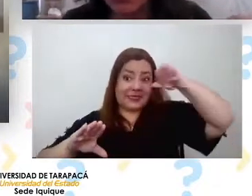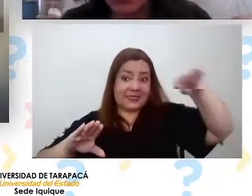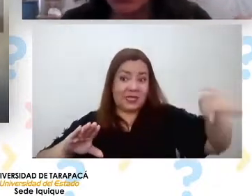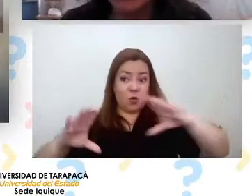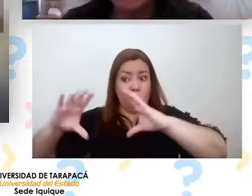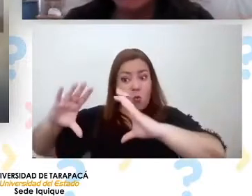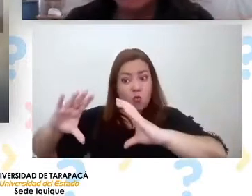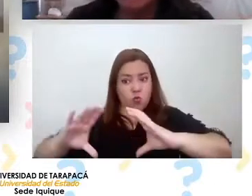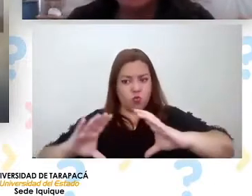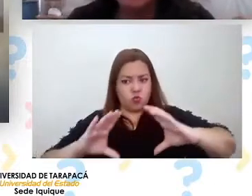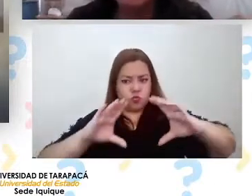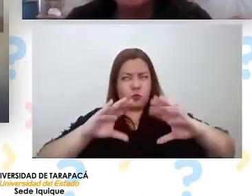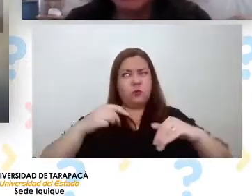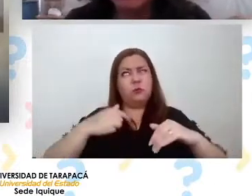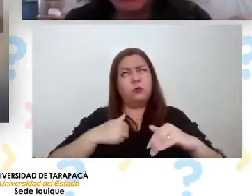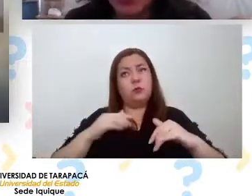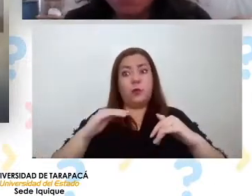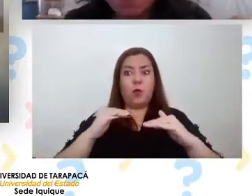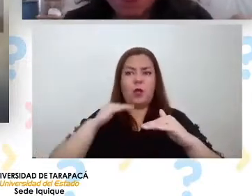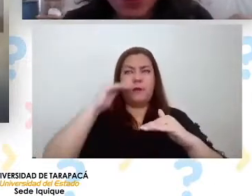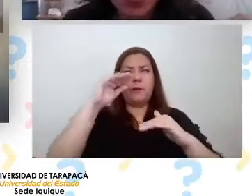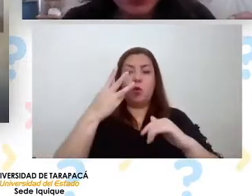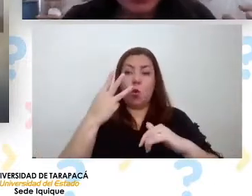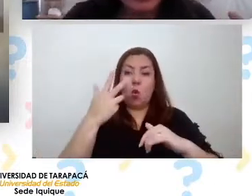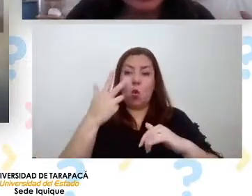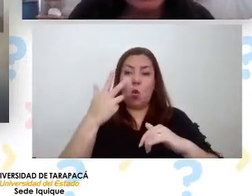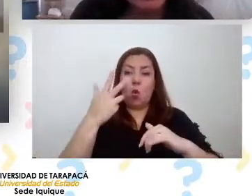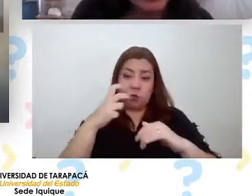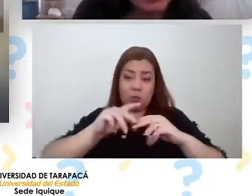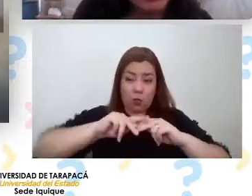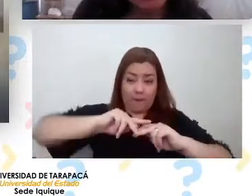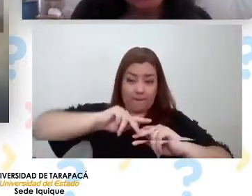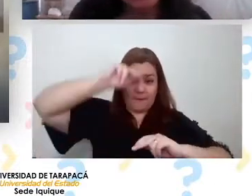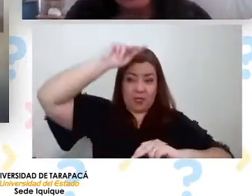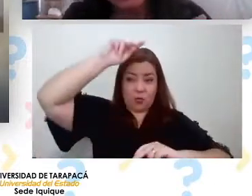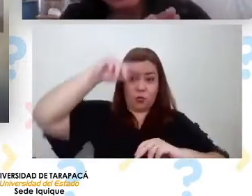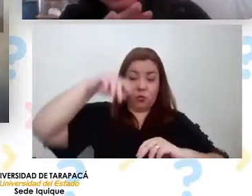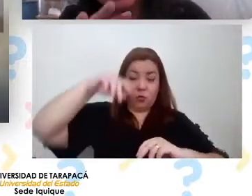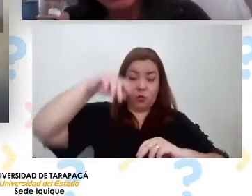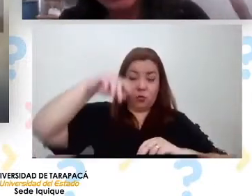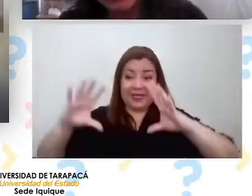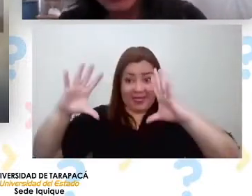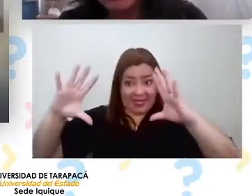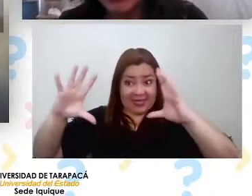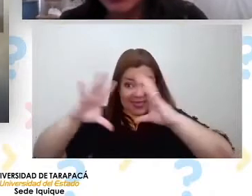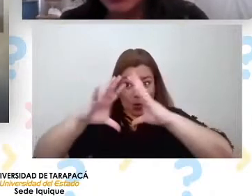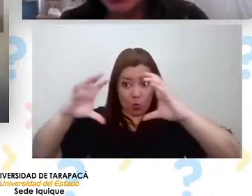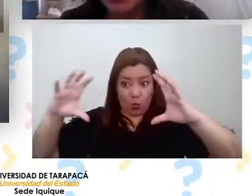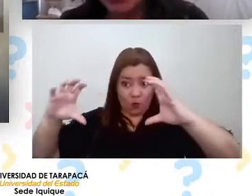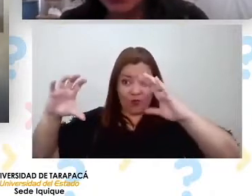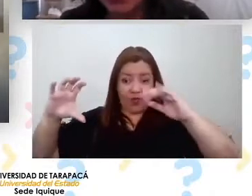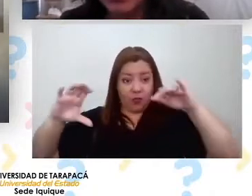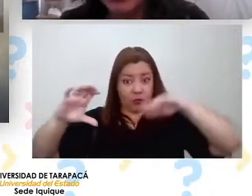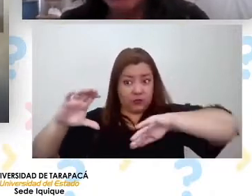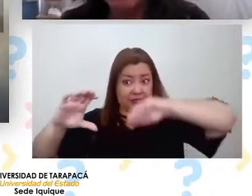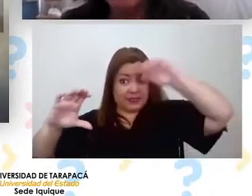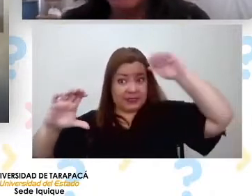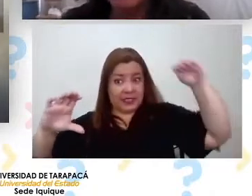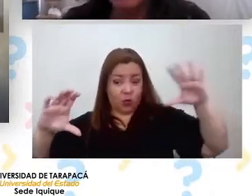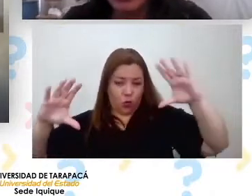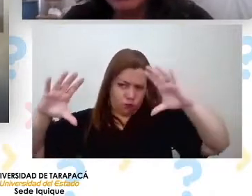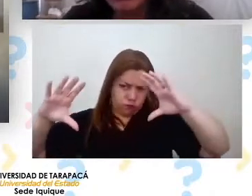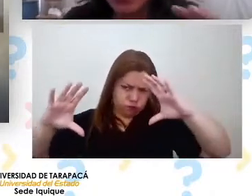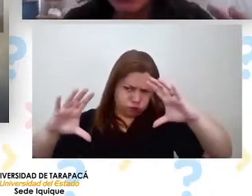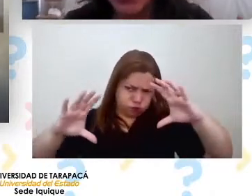ubicados a unos 800 metros de altura. y llega a esta nube, choca con el cerro y la